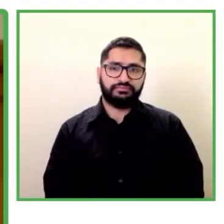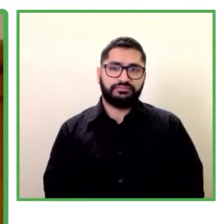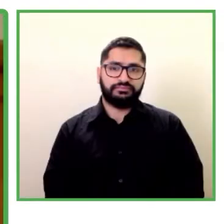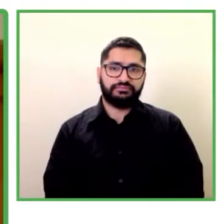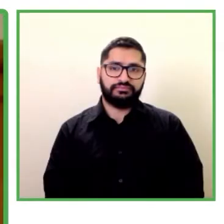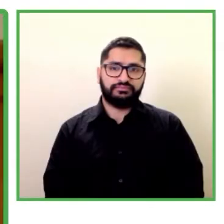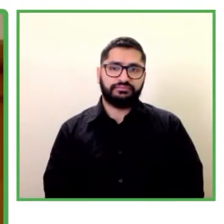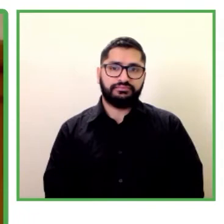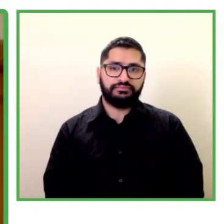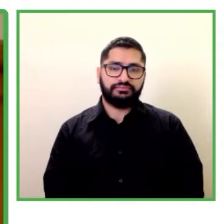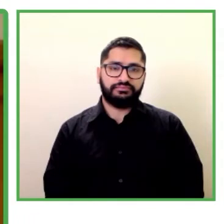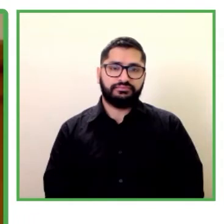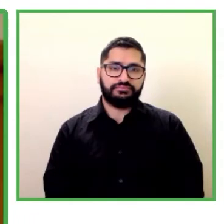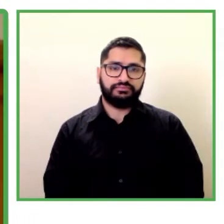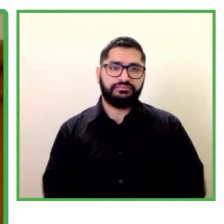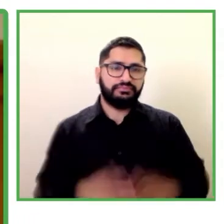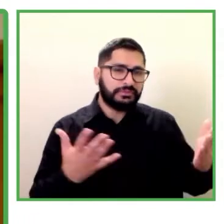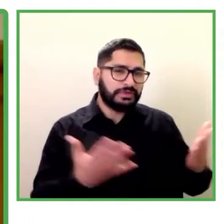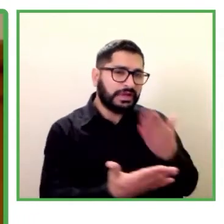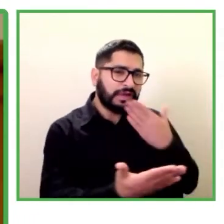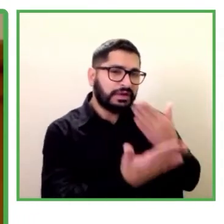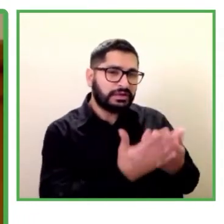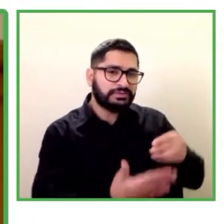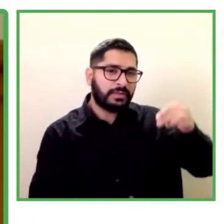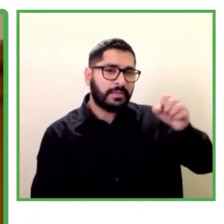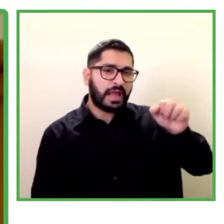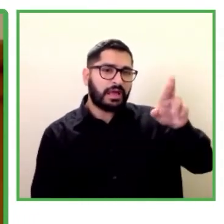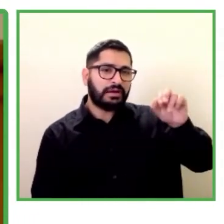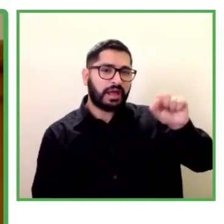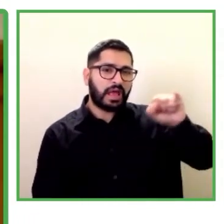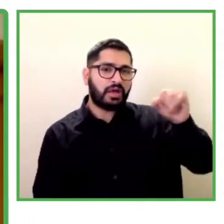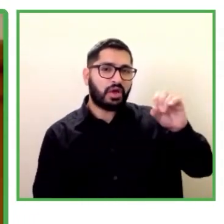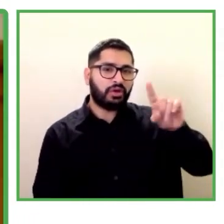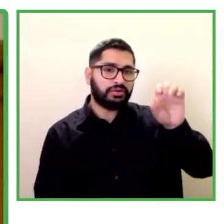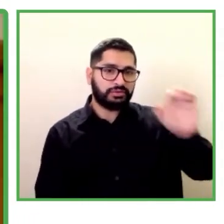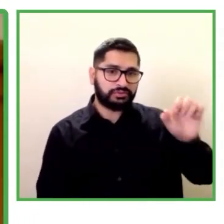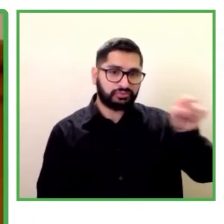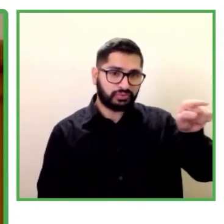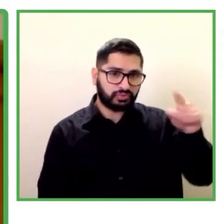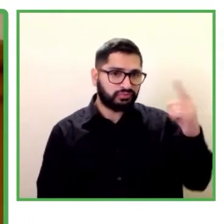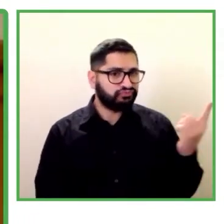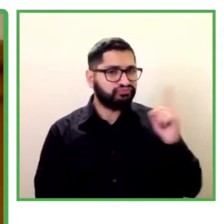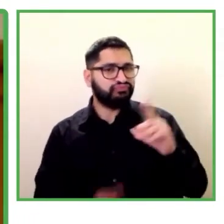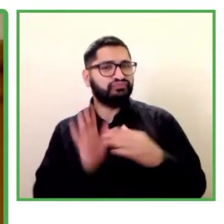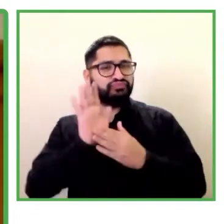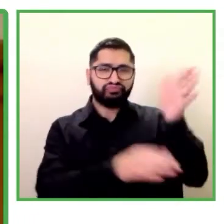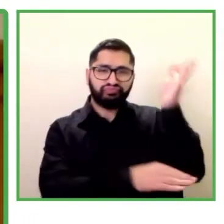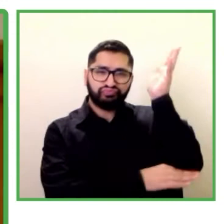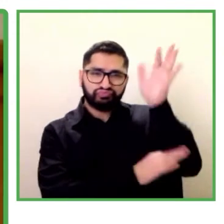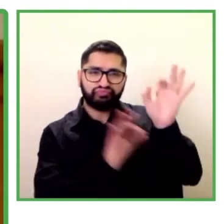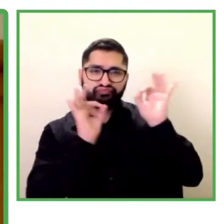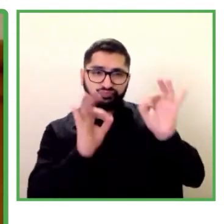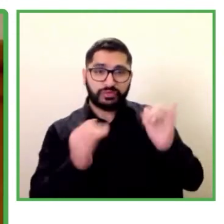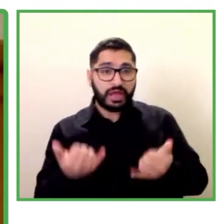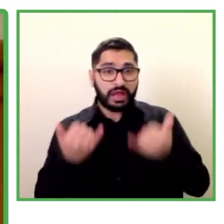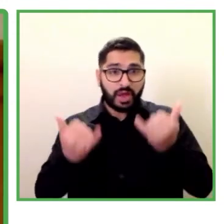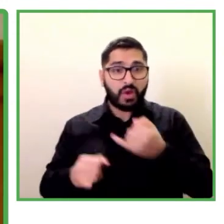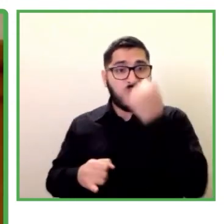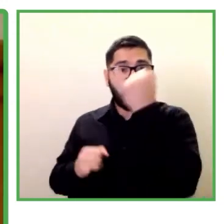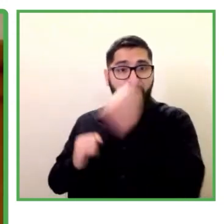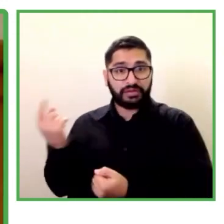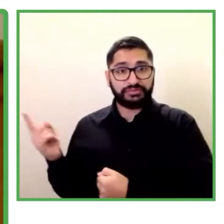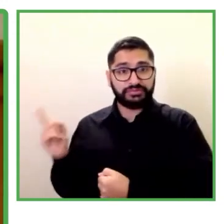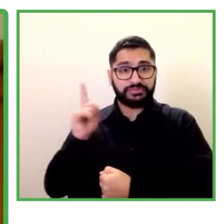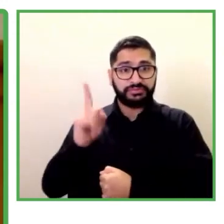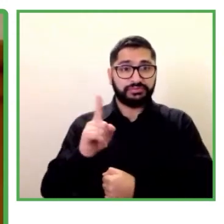Muchas gracias María José por tu presentación y finalmente tomará la palabra Jorgen Mense que es oficial de inclusión de la